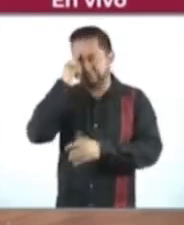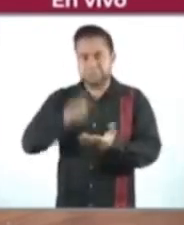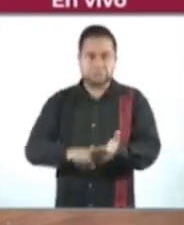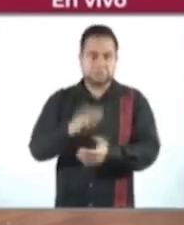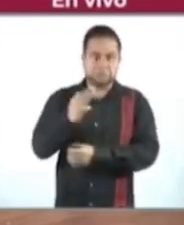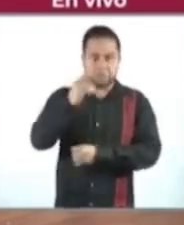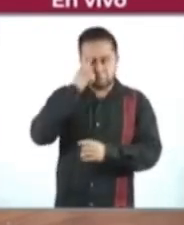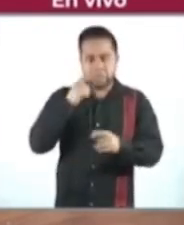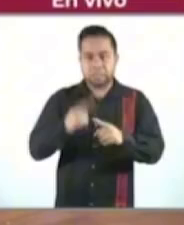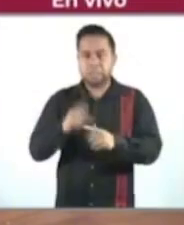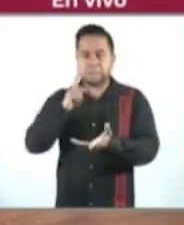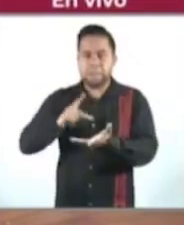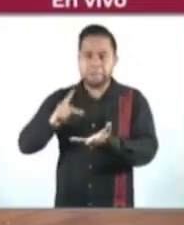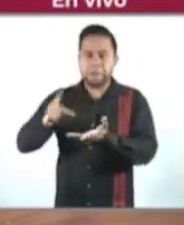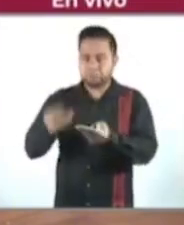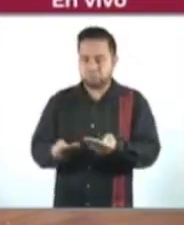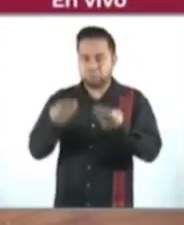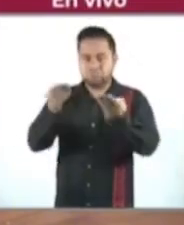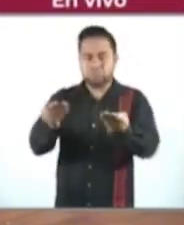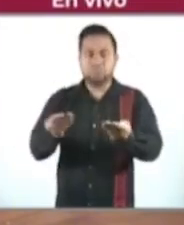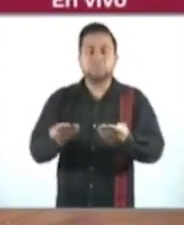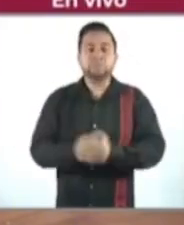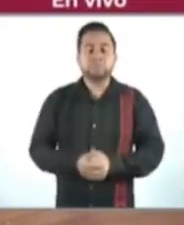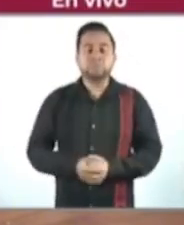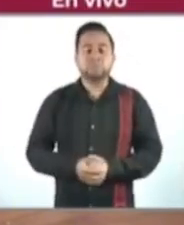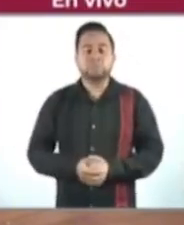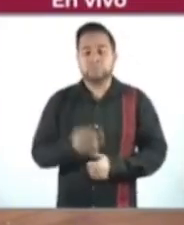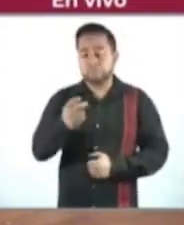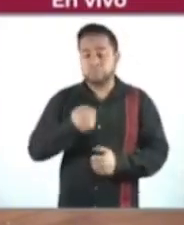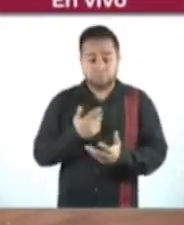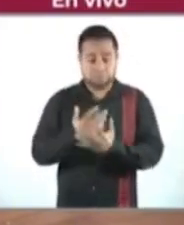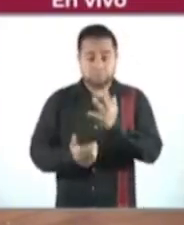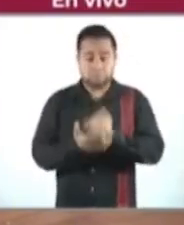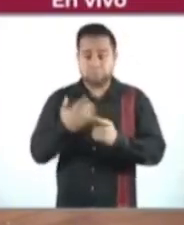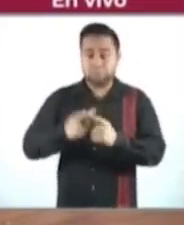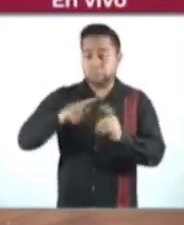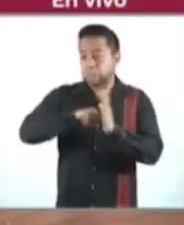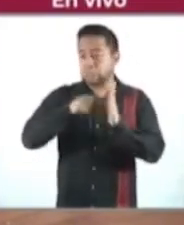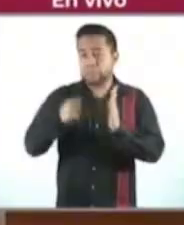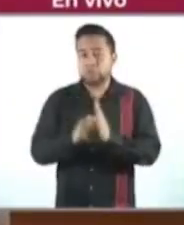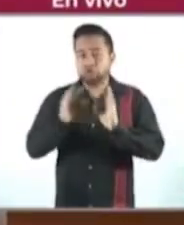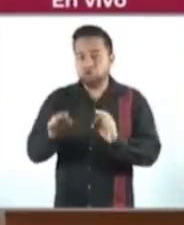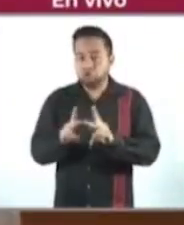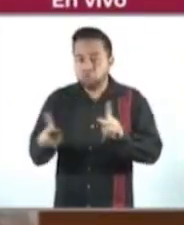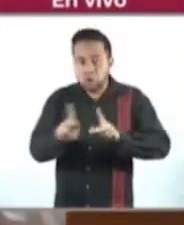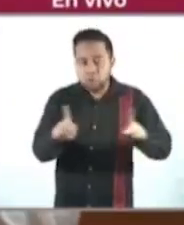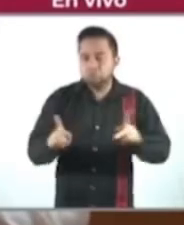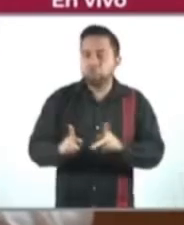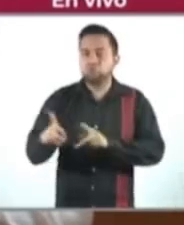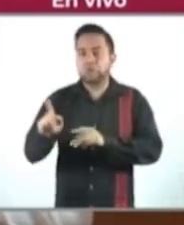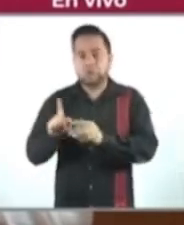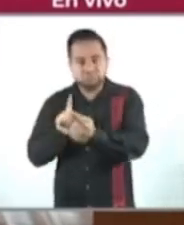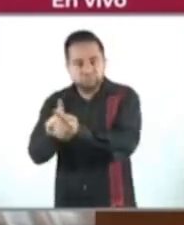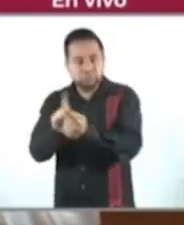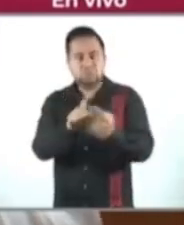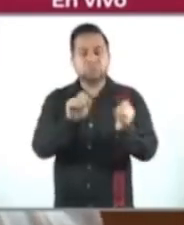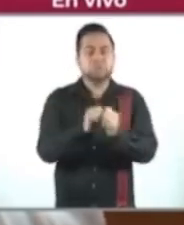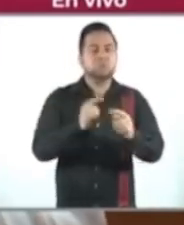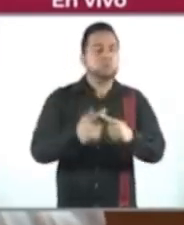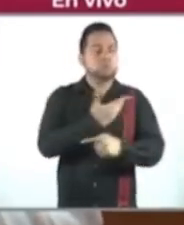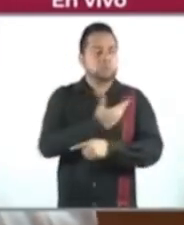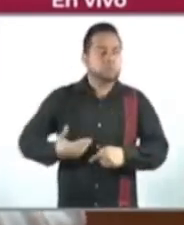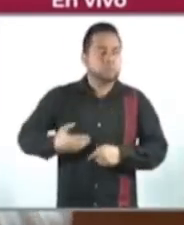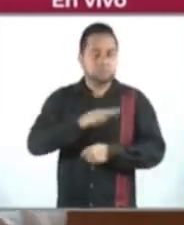a los productores de papaya. Eso es lo que estamos haciendo, y por supuesto, nuestros técnicos están en las comunidades, ya platicamos con los presidentes